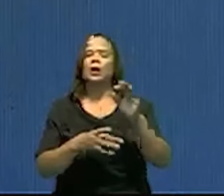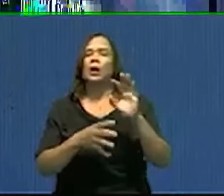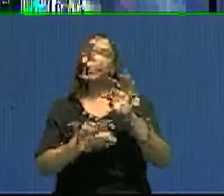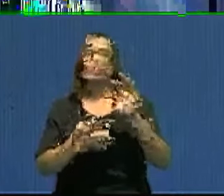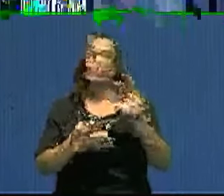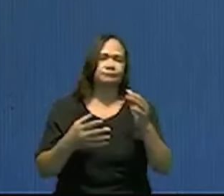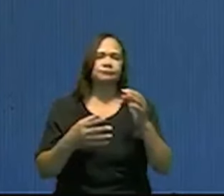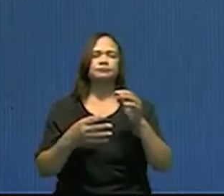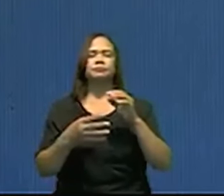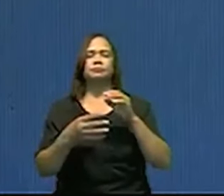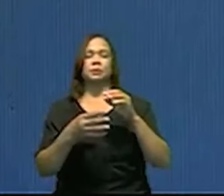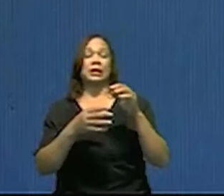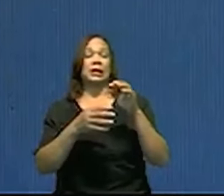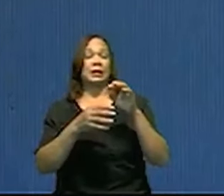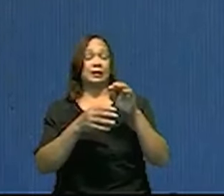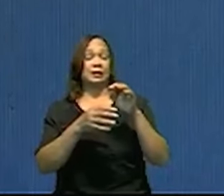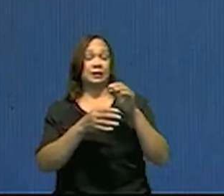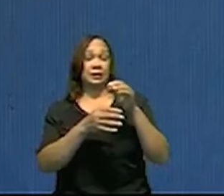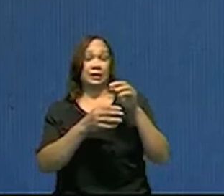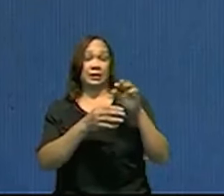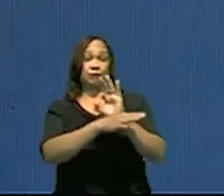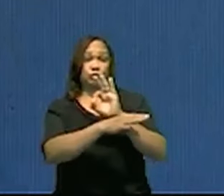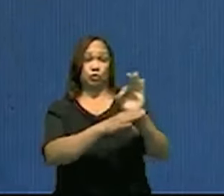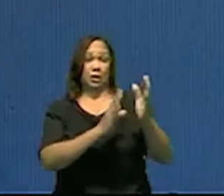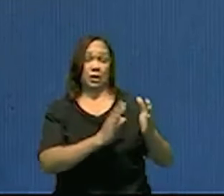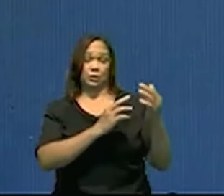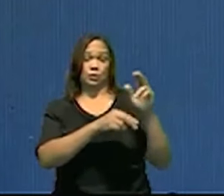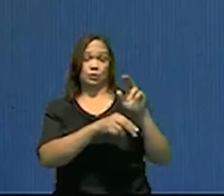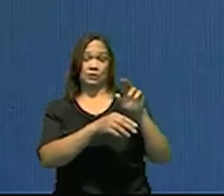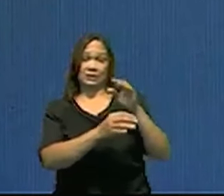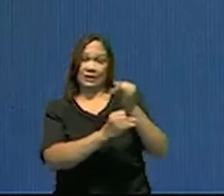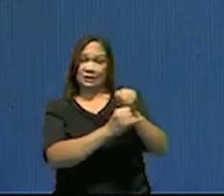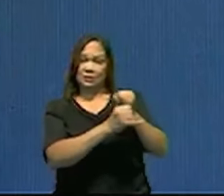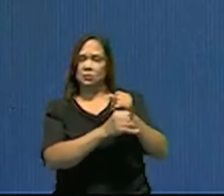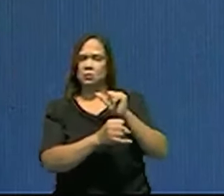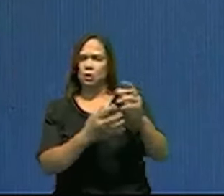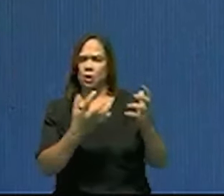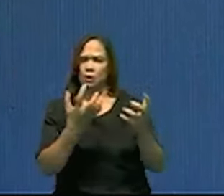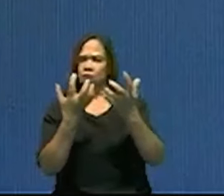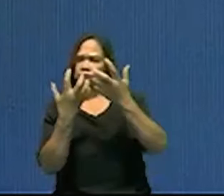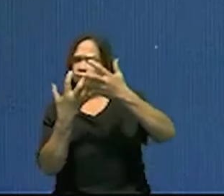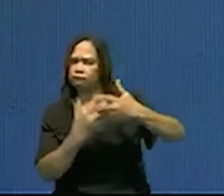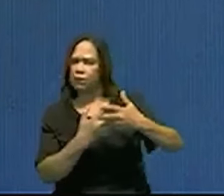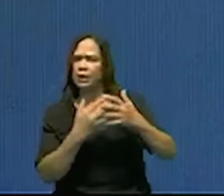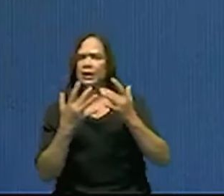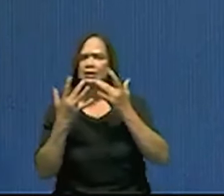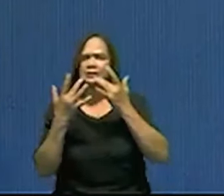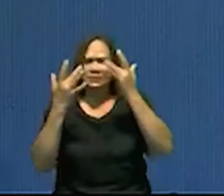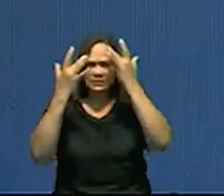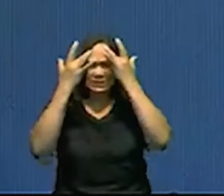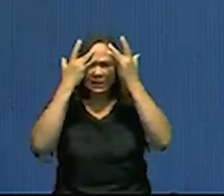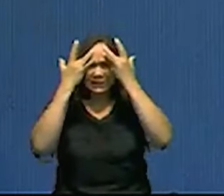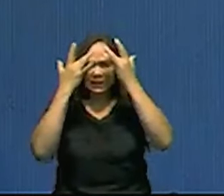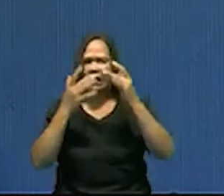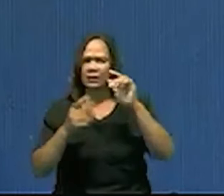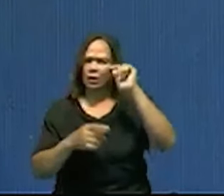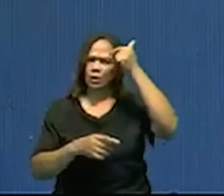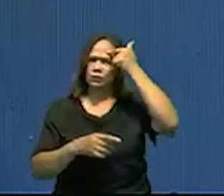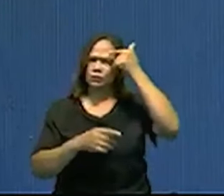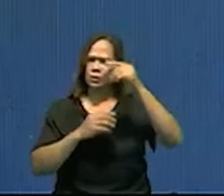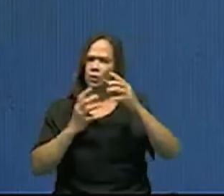que dirige esa institución, pero que no están atados a esta estrategia que tiene el gobierno de